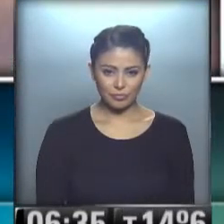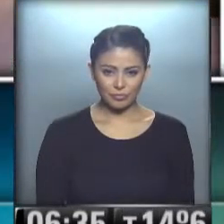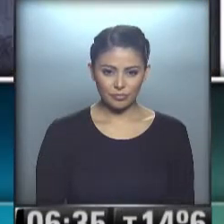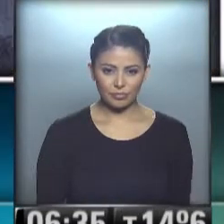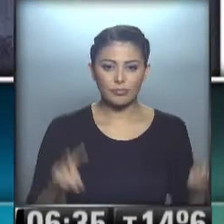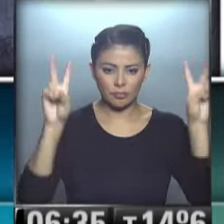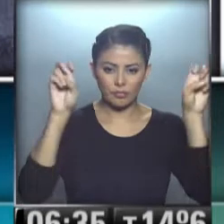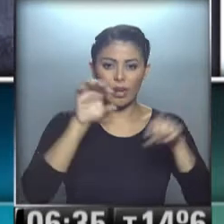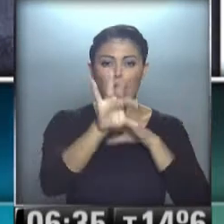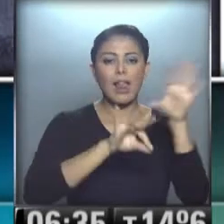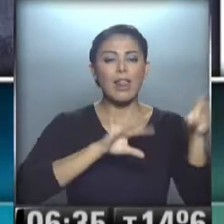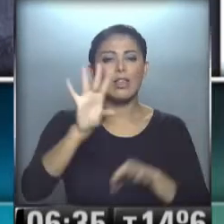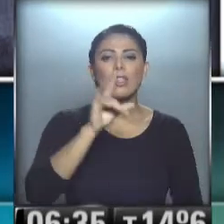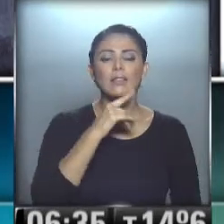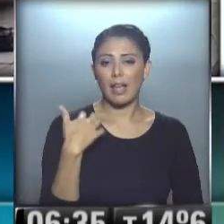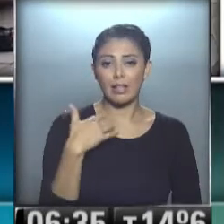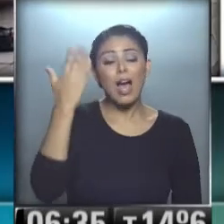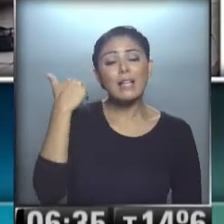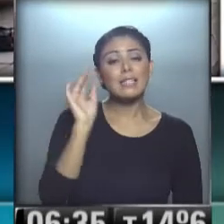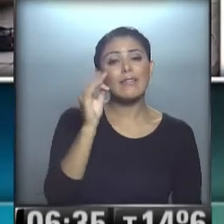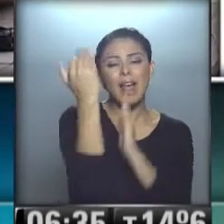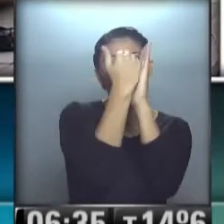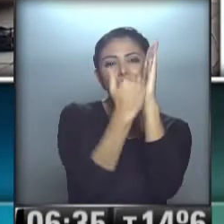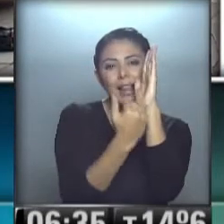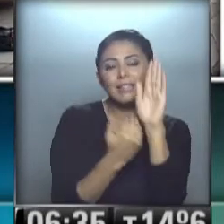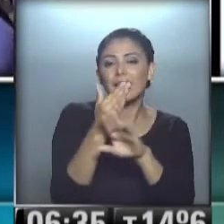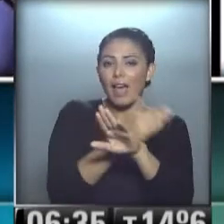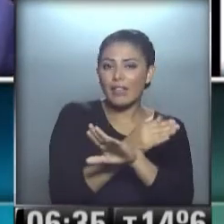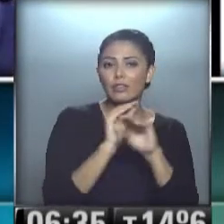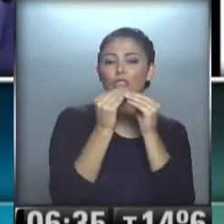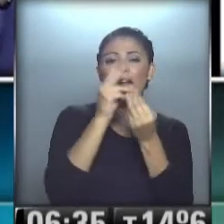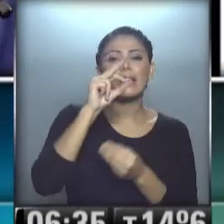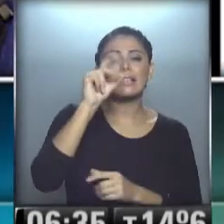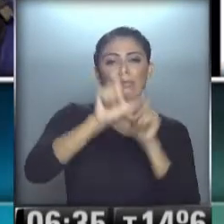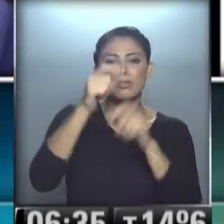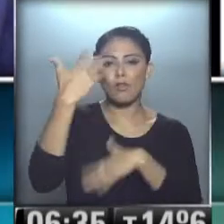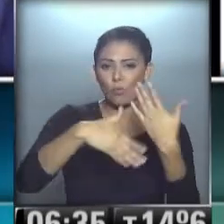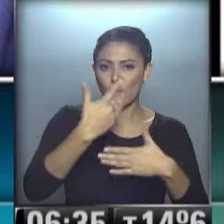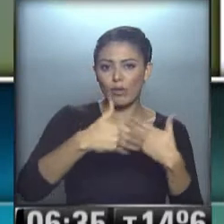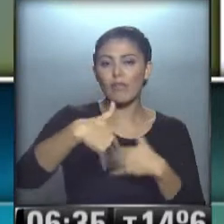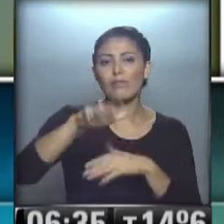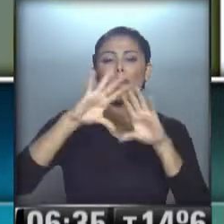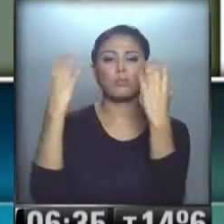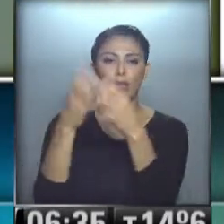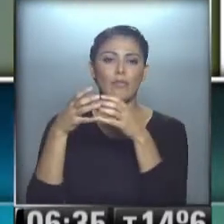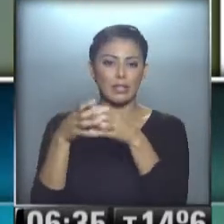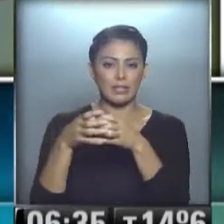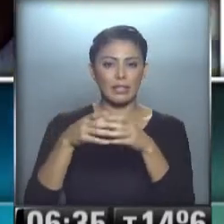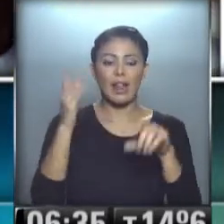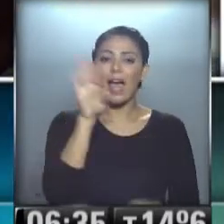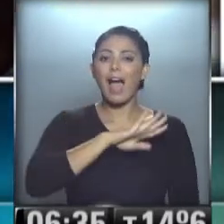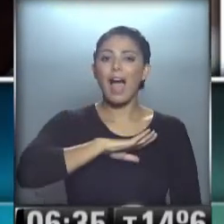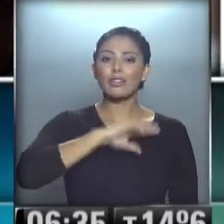Los elegidos de esa vela. Se conoció ayer la lista preliminar de 30 futbolistas... ...para el Mundial de Brasil. El acto se realizó en la televisión